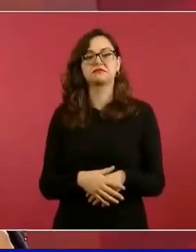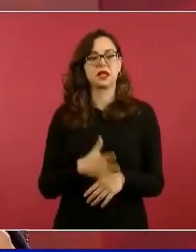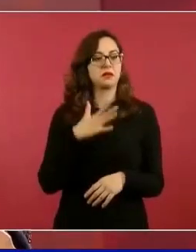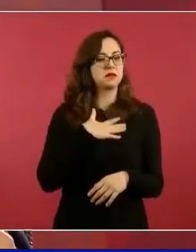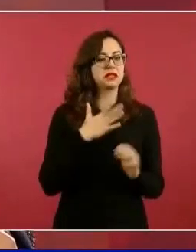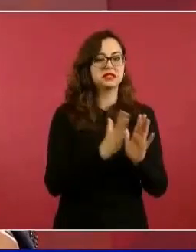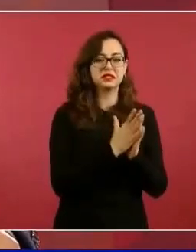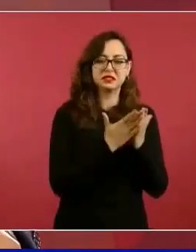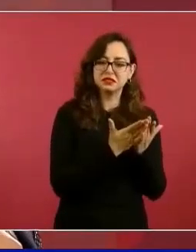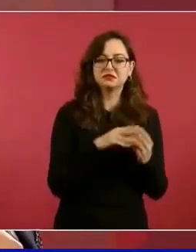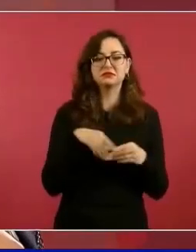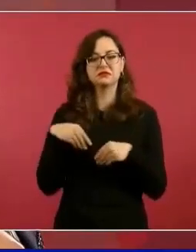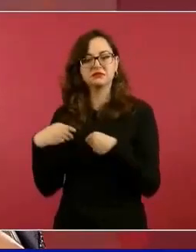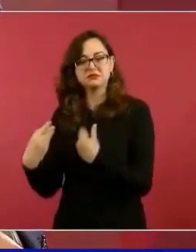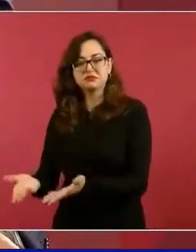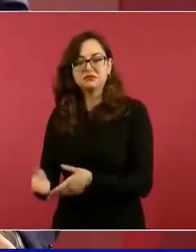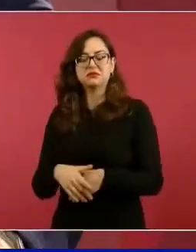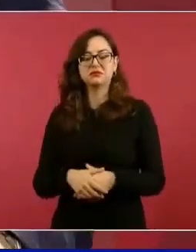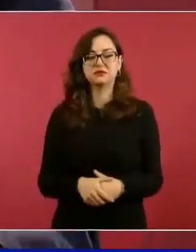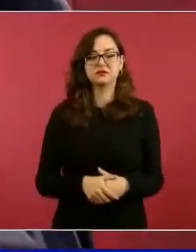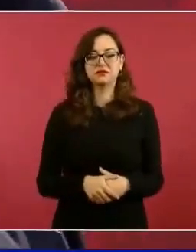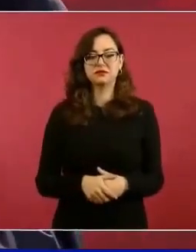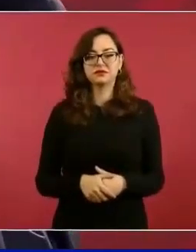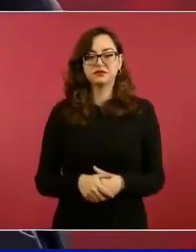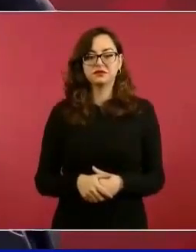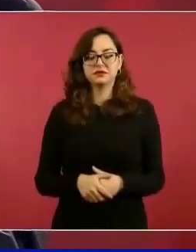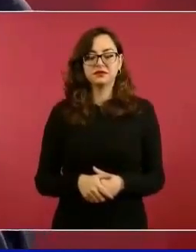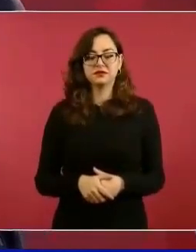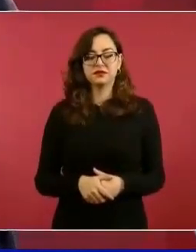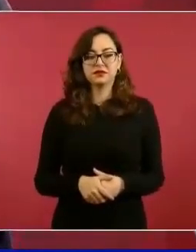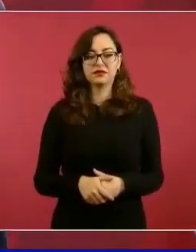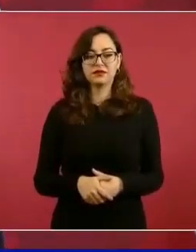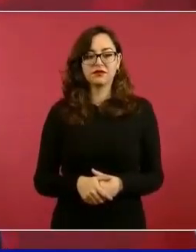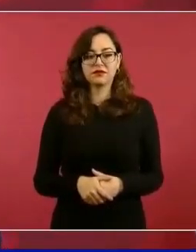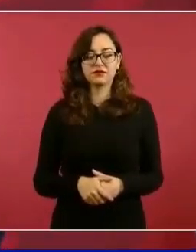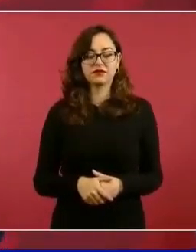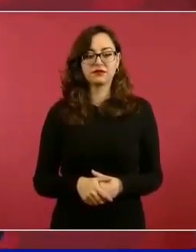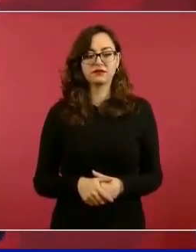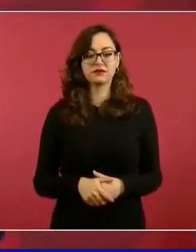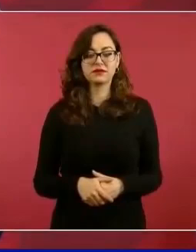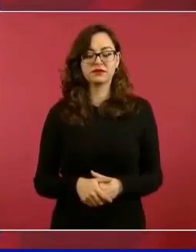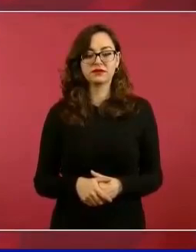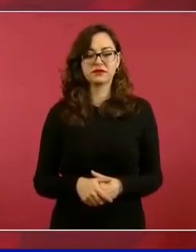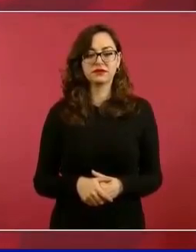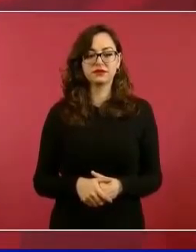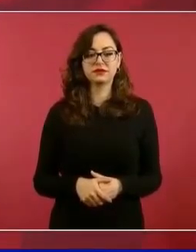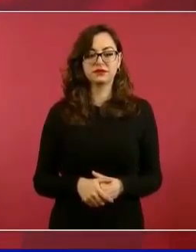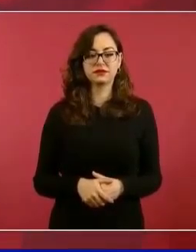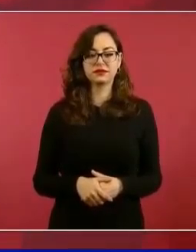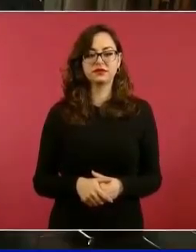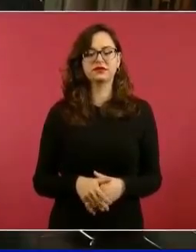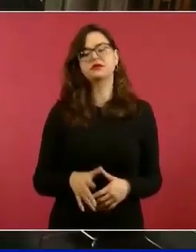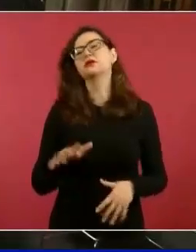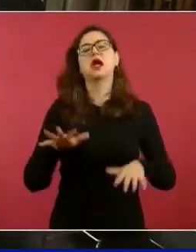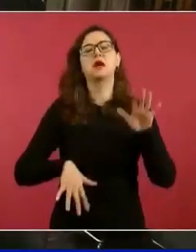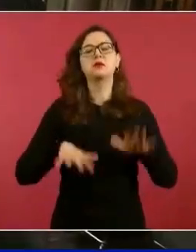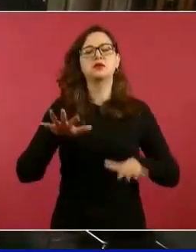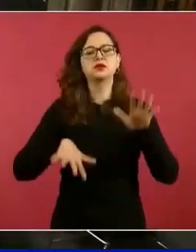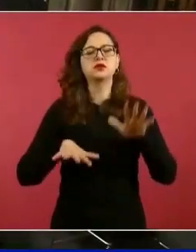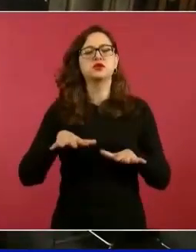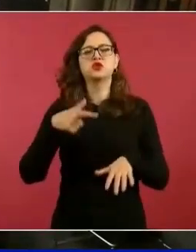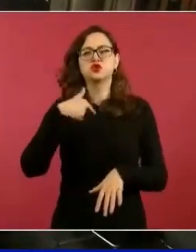Le digo, necesito un libro